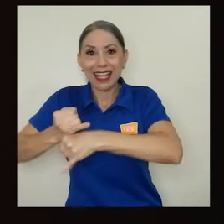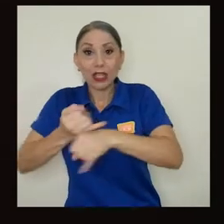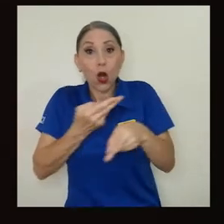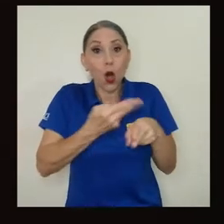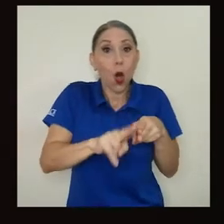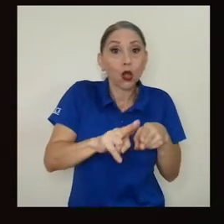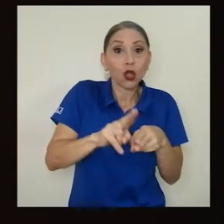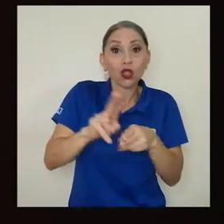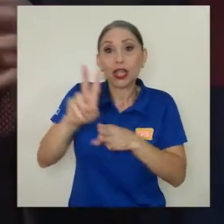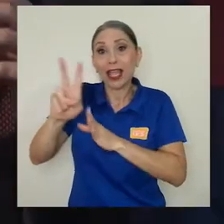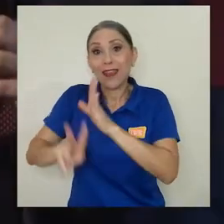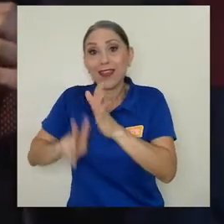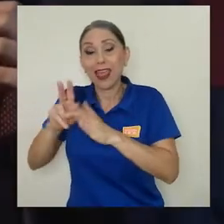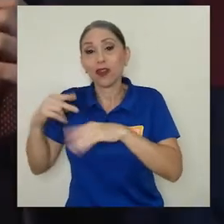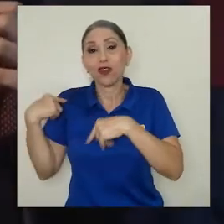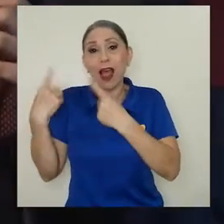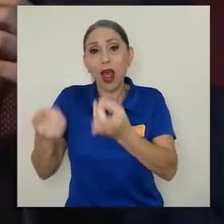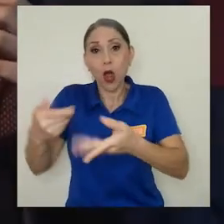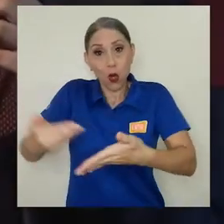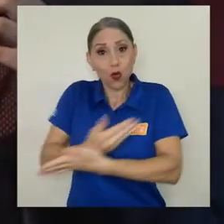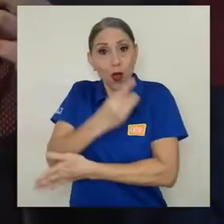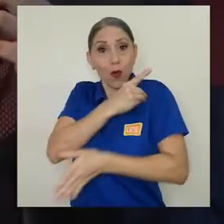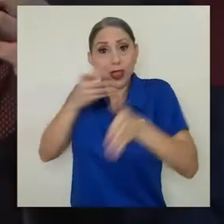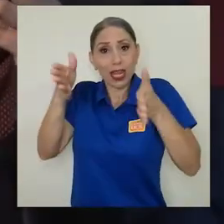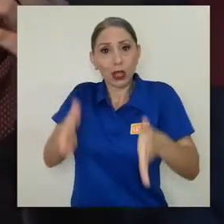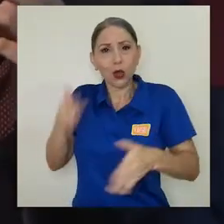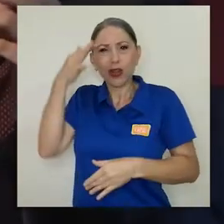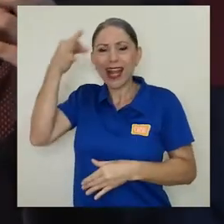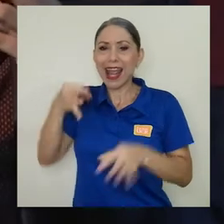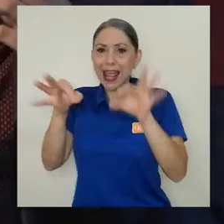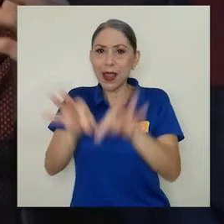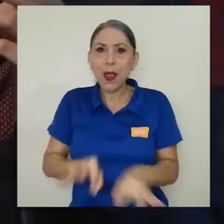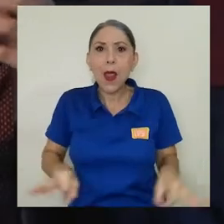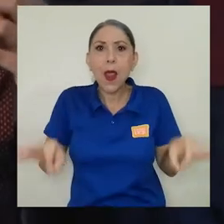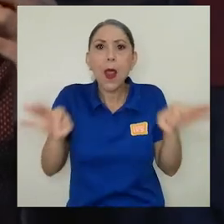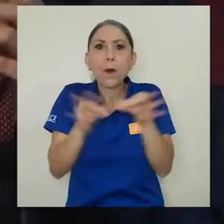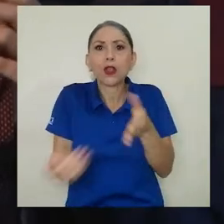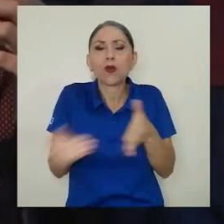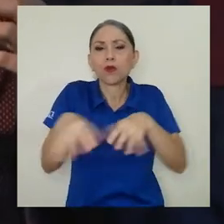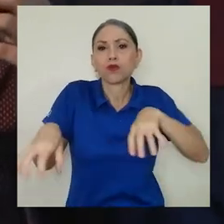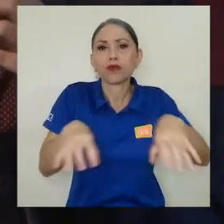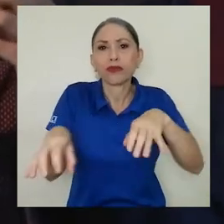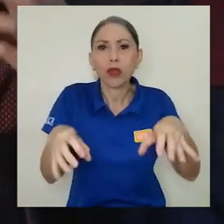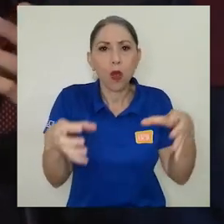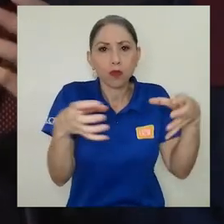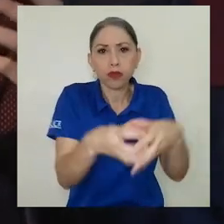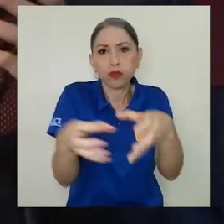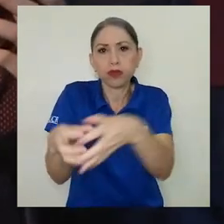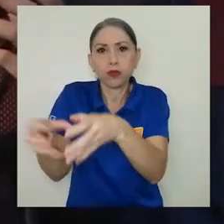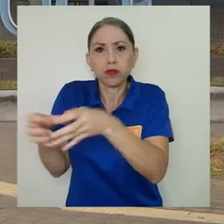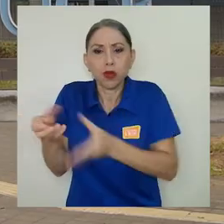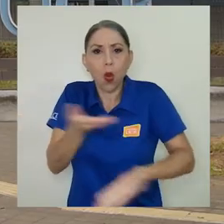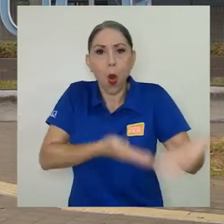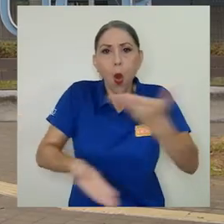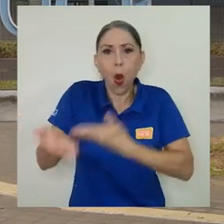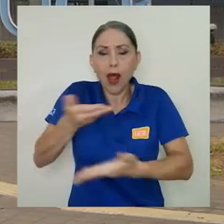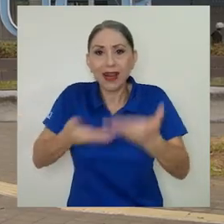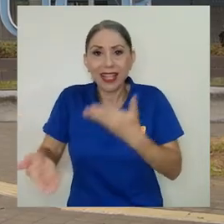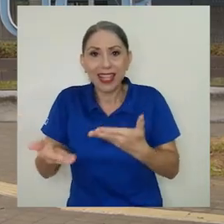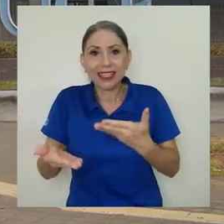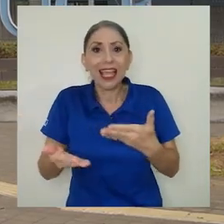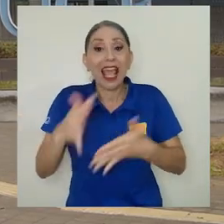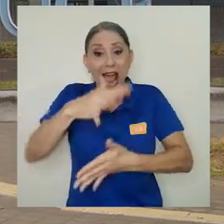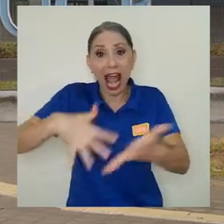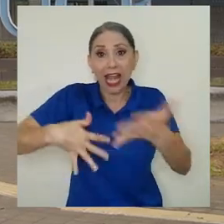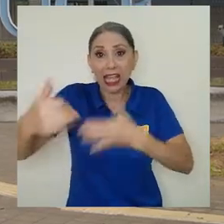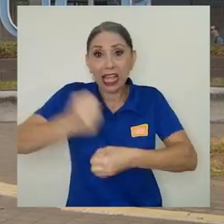largometrajes. El nuevo director del canal considera importante la activación de redes colaborativas internas y buscar puntos